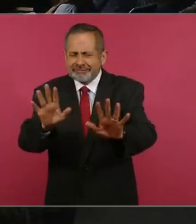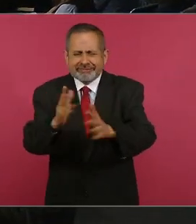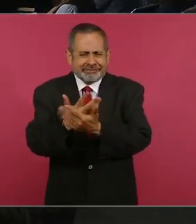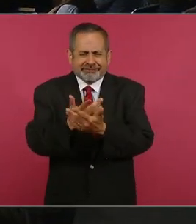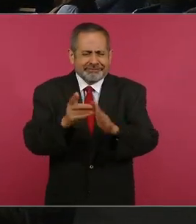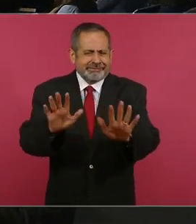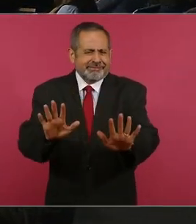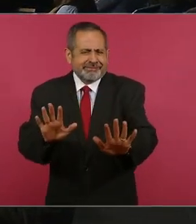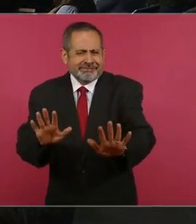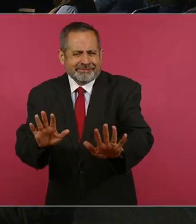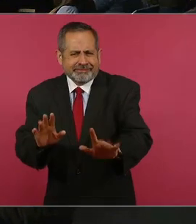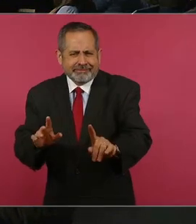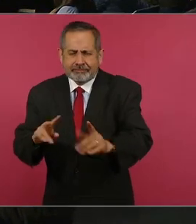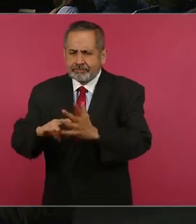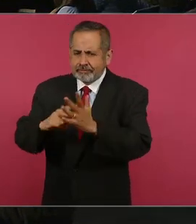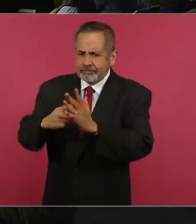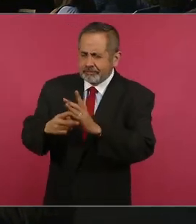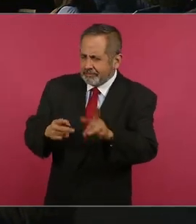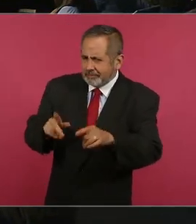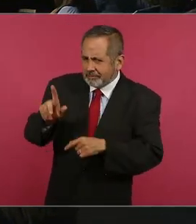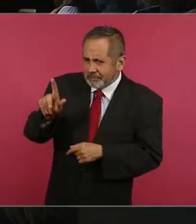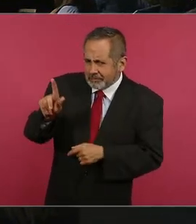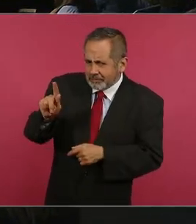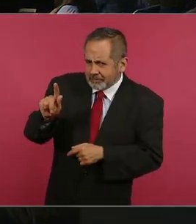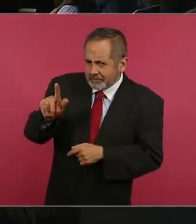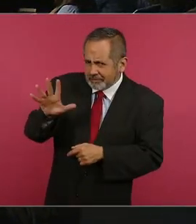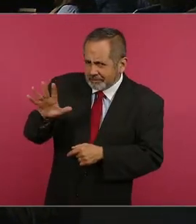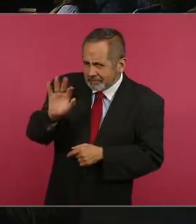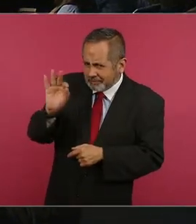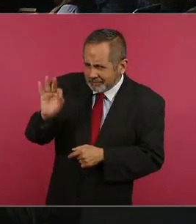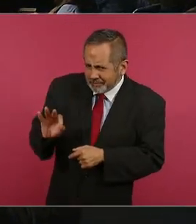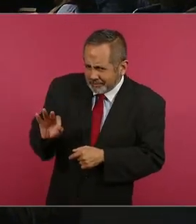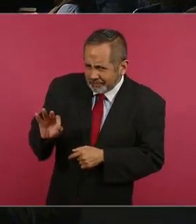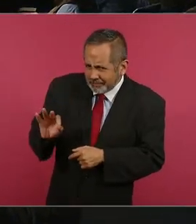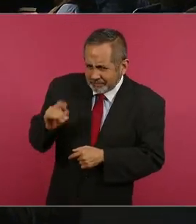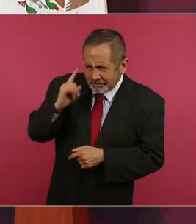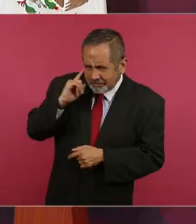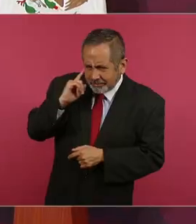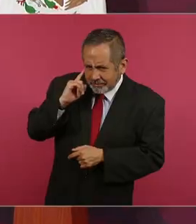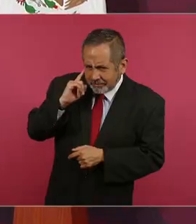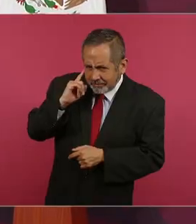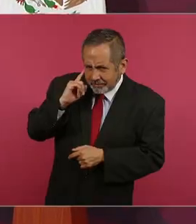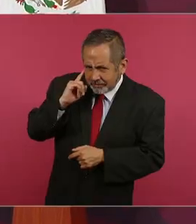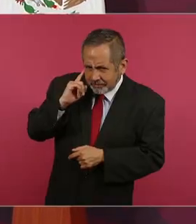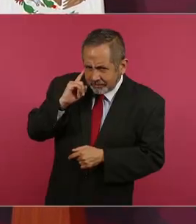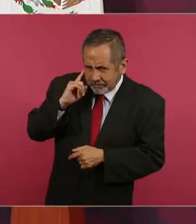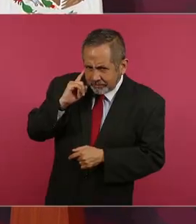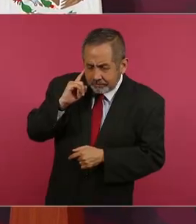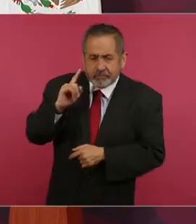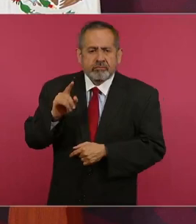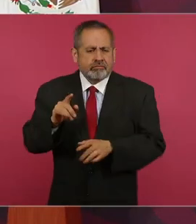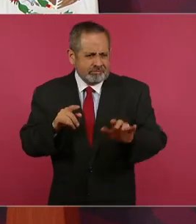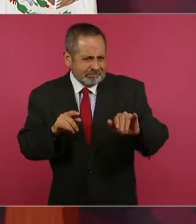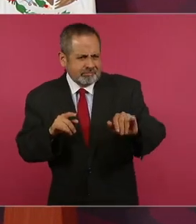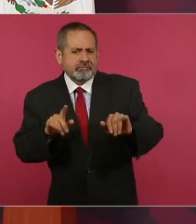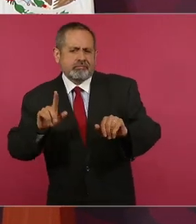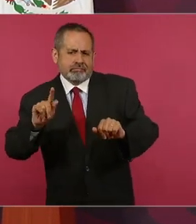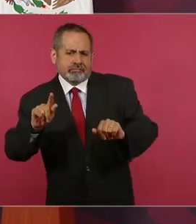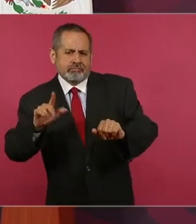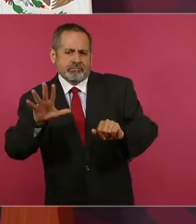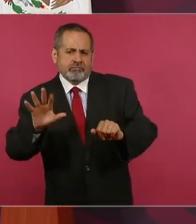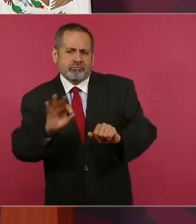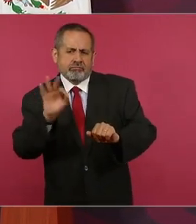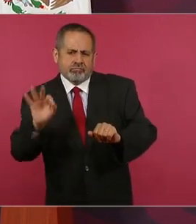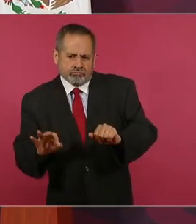A ver, ingeniero, 75 por ciento del restablecimiento. 75, 75 por ciento, señor.